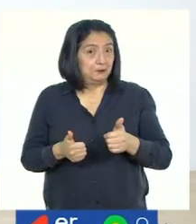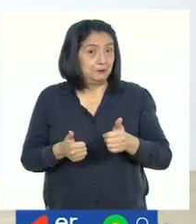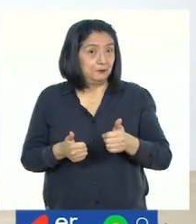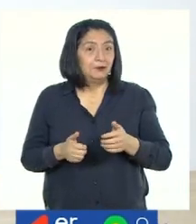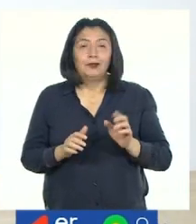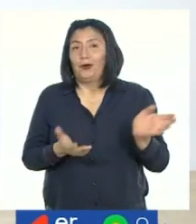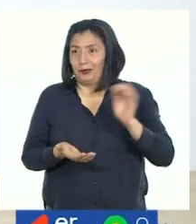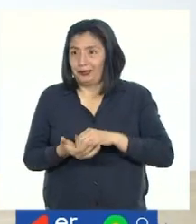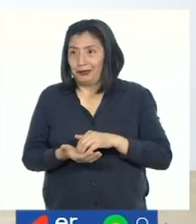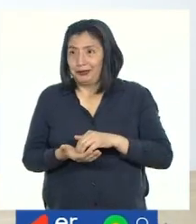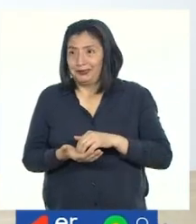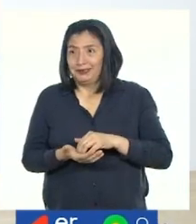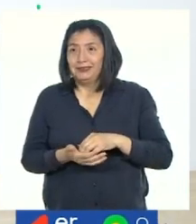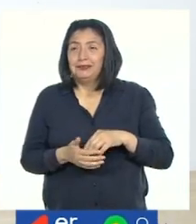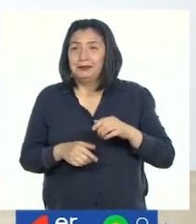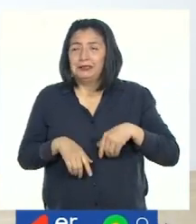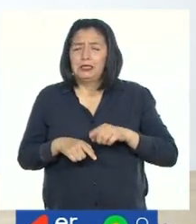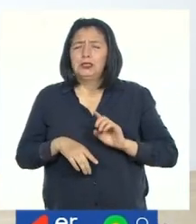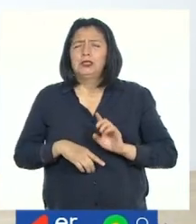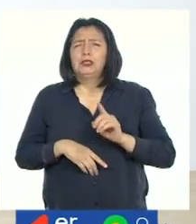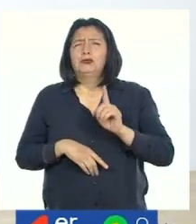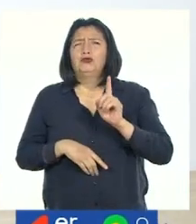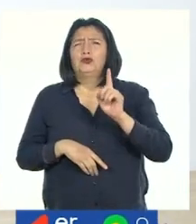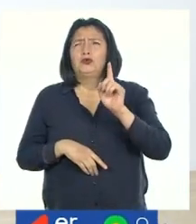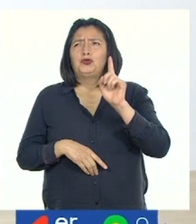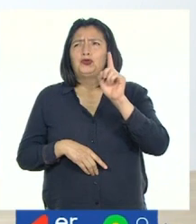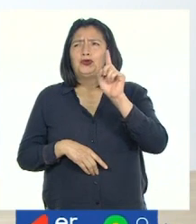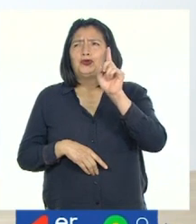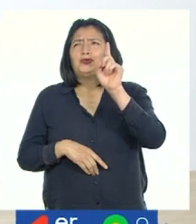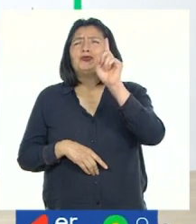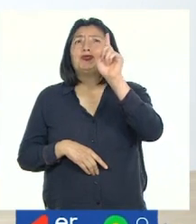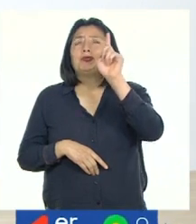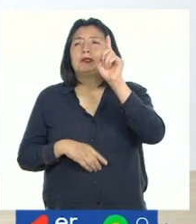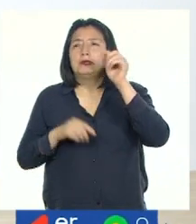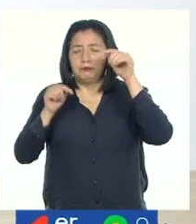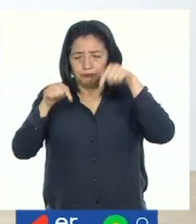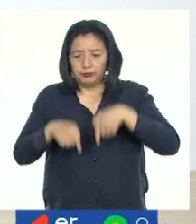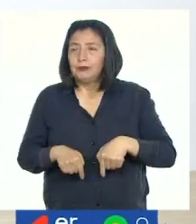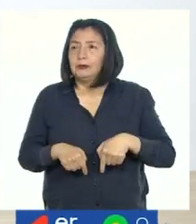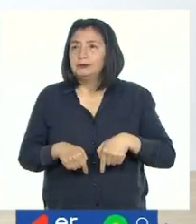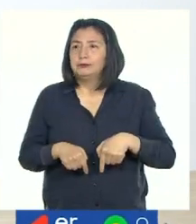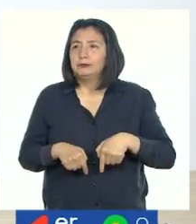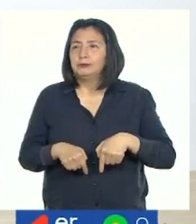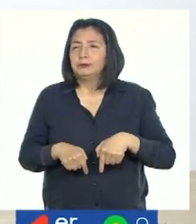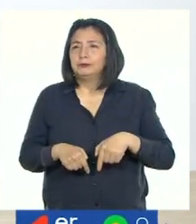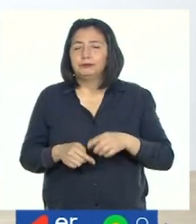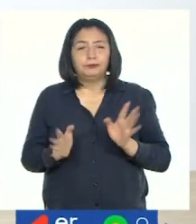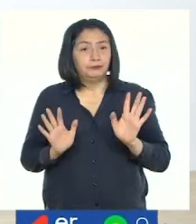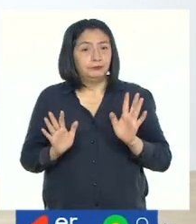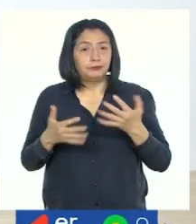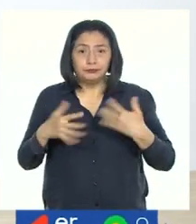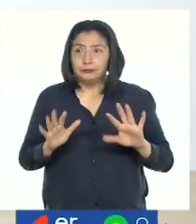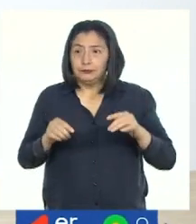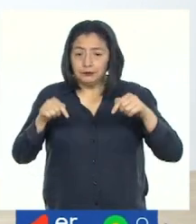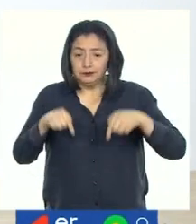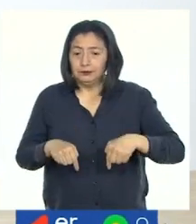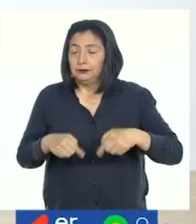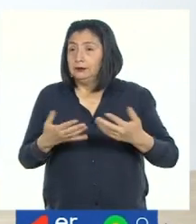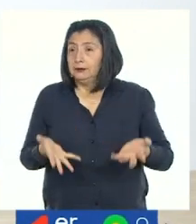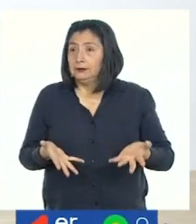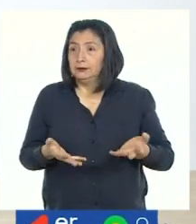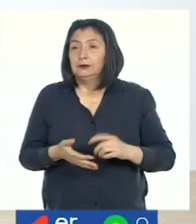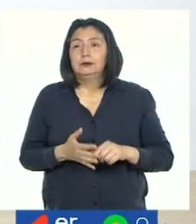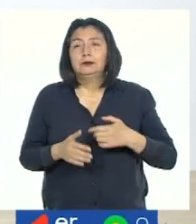Lo hacemos una vez más. Estiro, estiro, estiro y me agacho. Una vez que estoy aquí abajo,